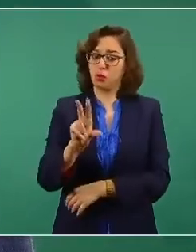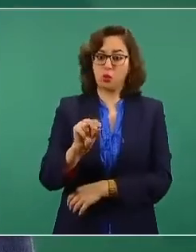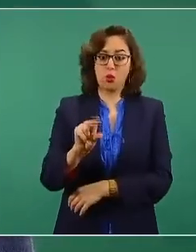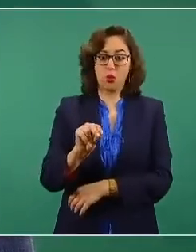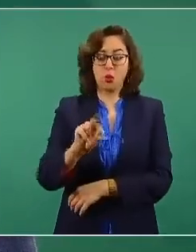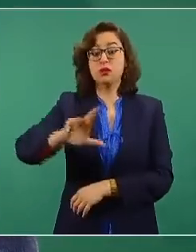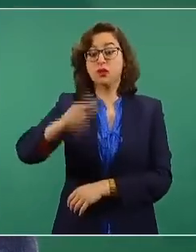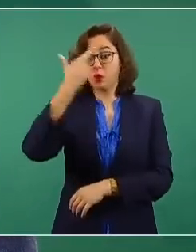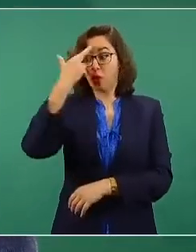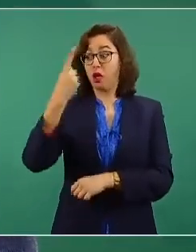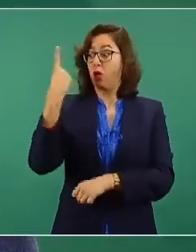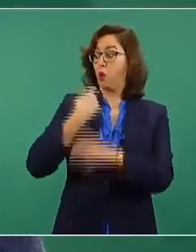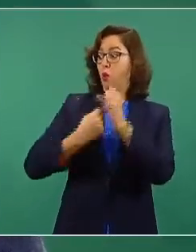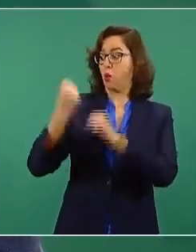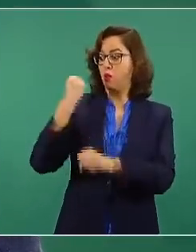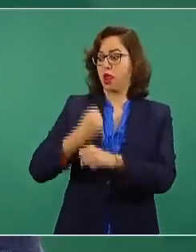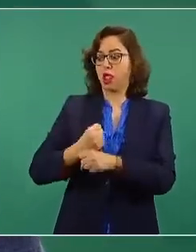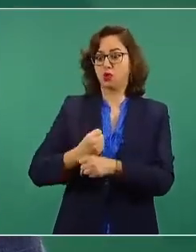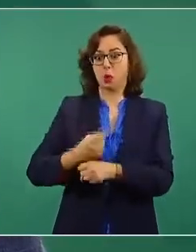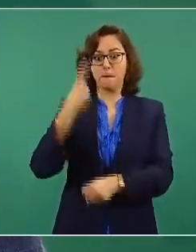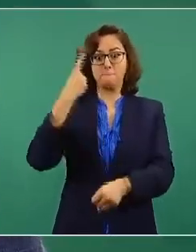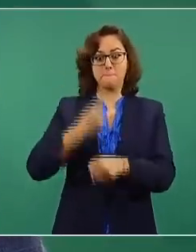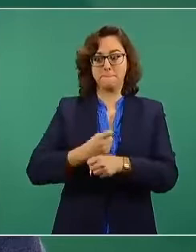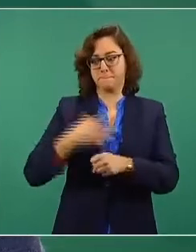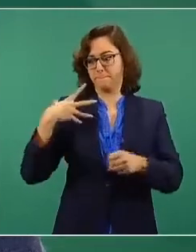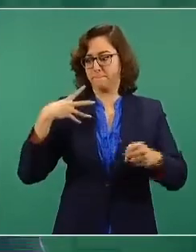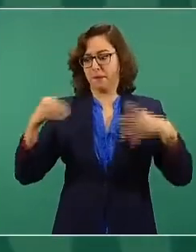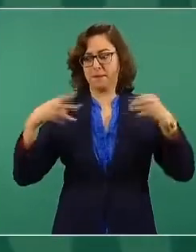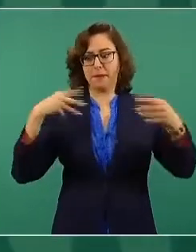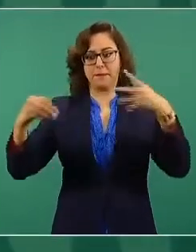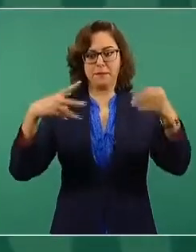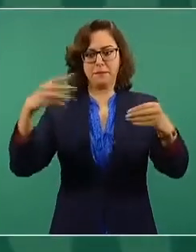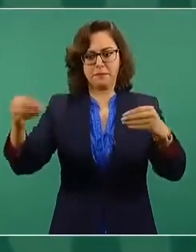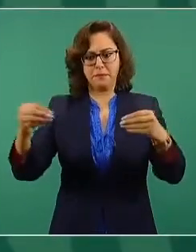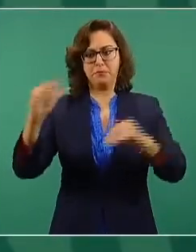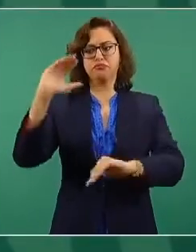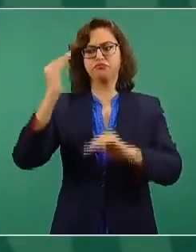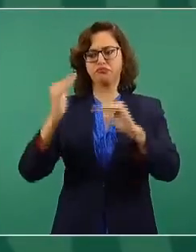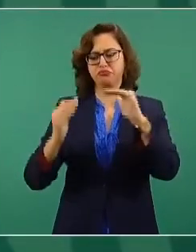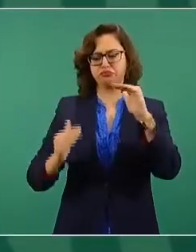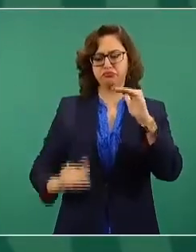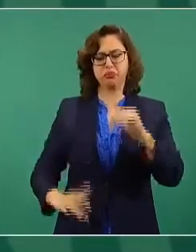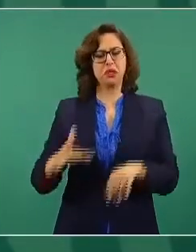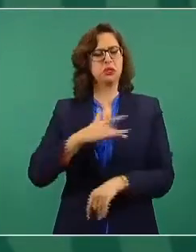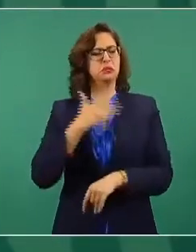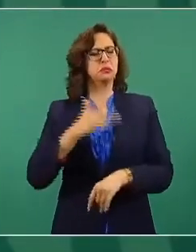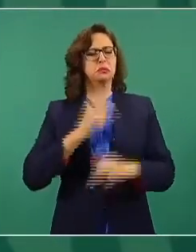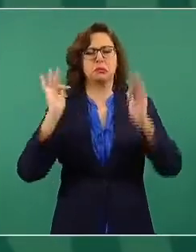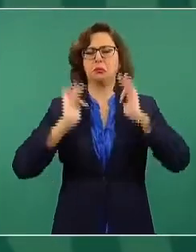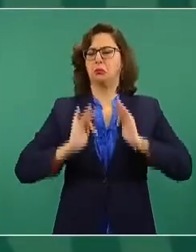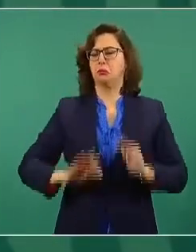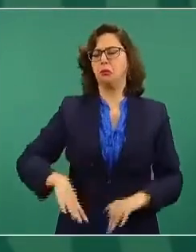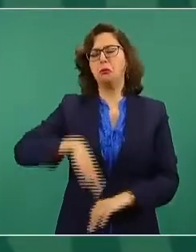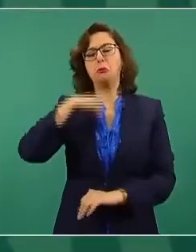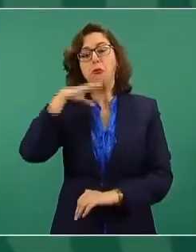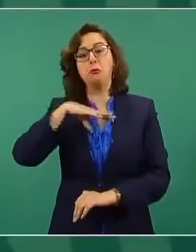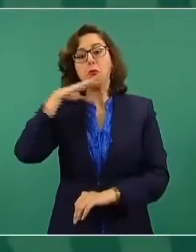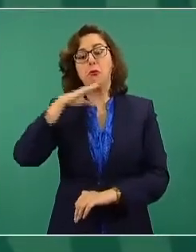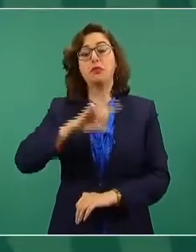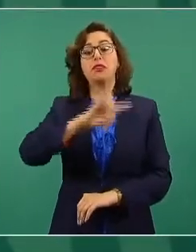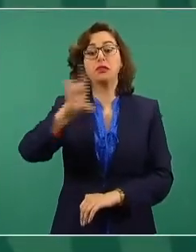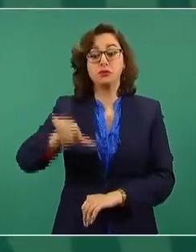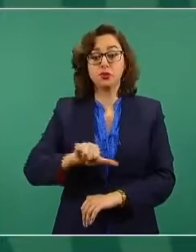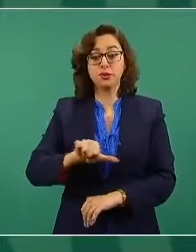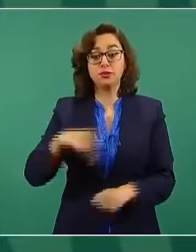que ya el contagio había disminuido y se vino otra ola, afectando, como ustedes saben, no